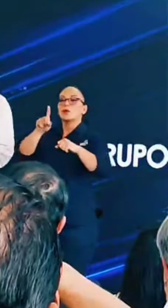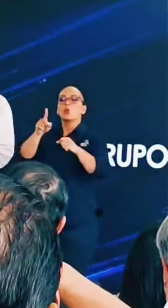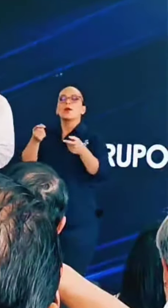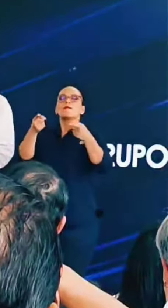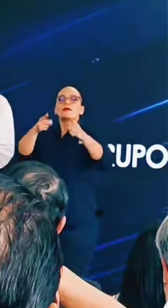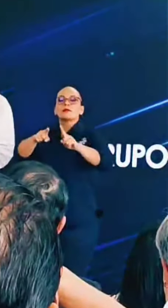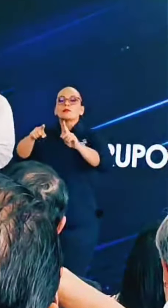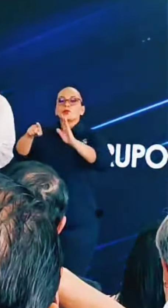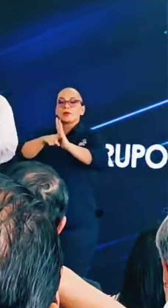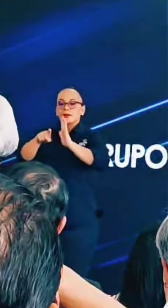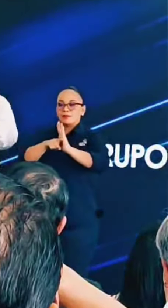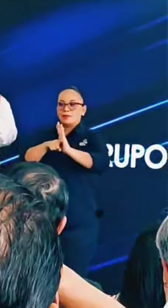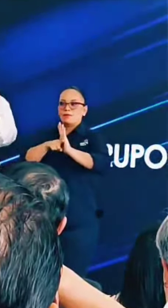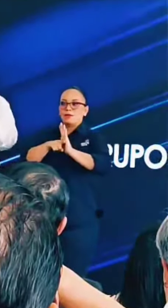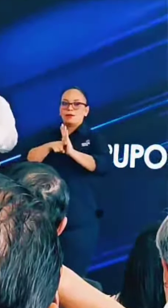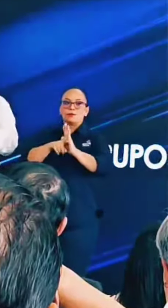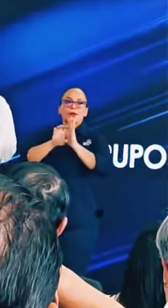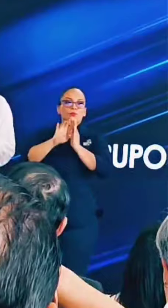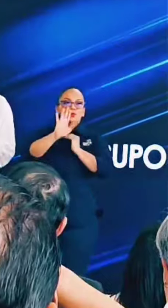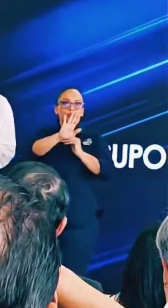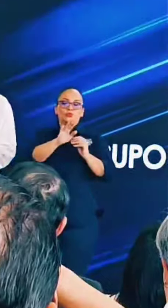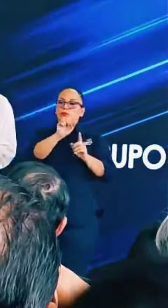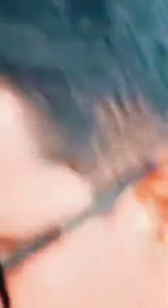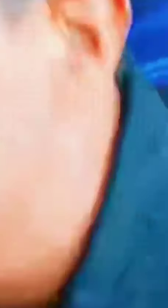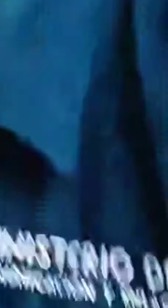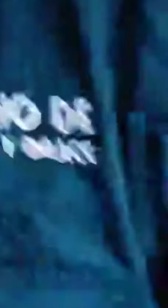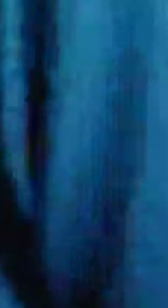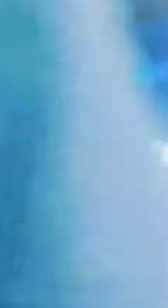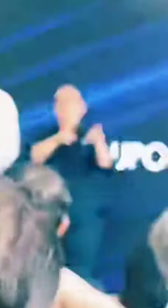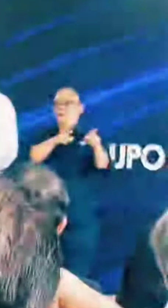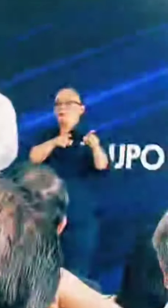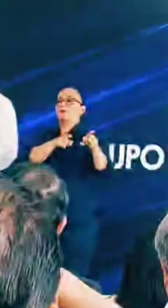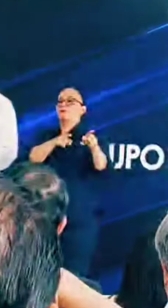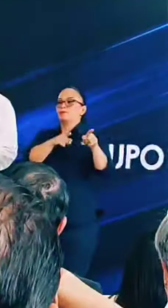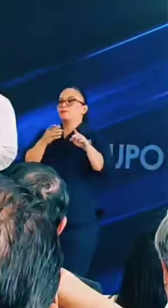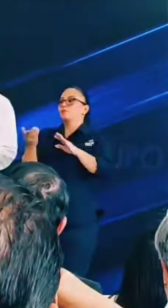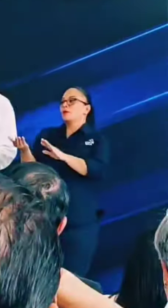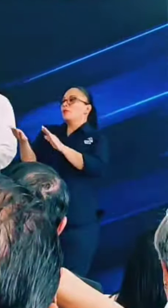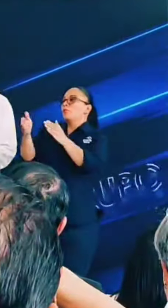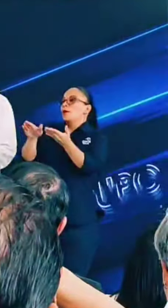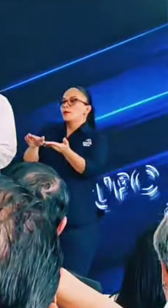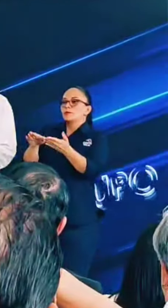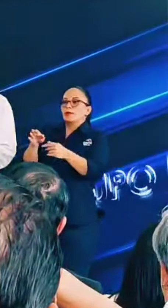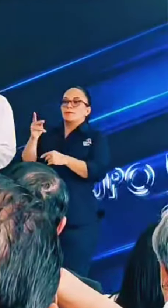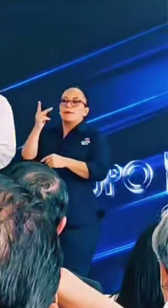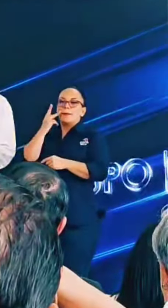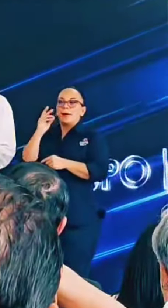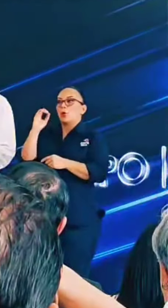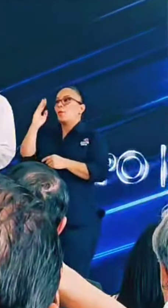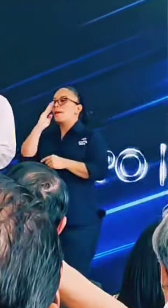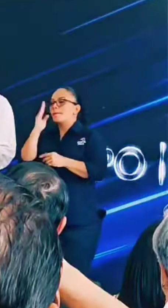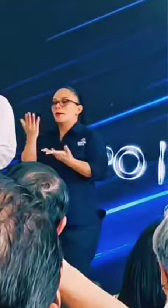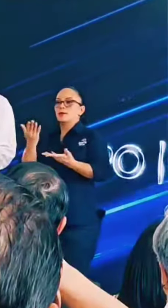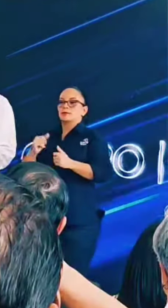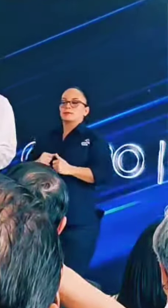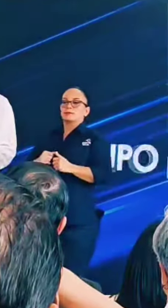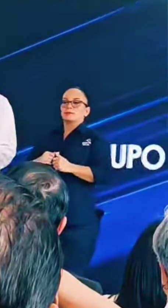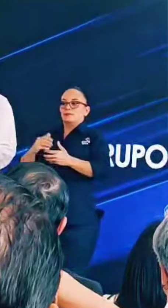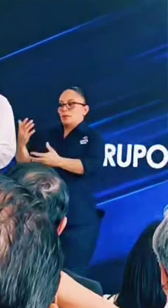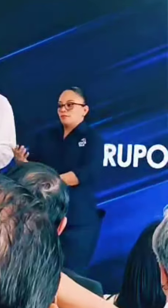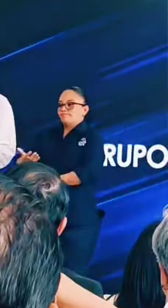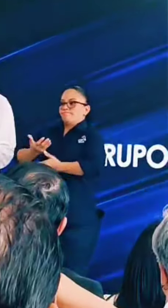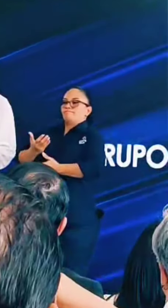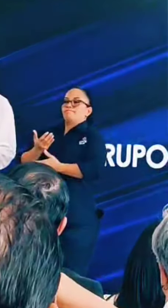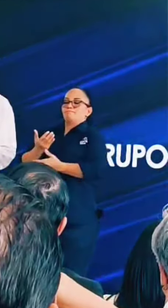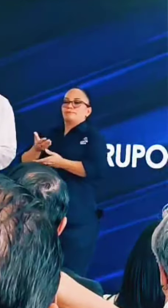evento negativo ocurriendo, en caso fue terrible. La muerte de un padre o madre que sostienen a niños,